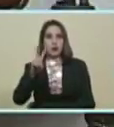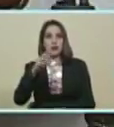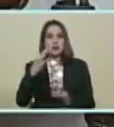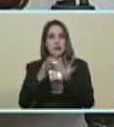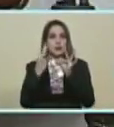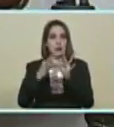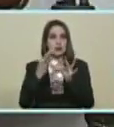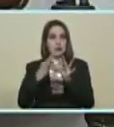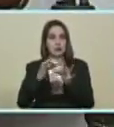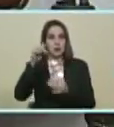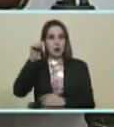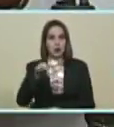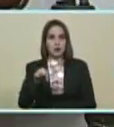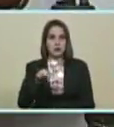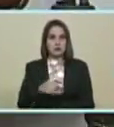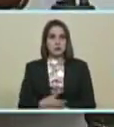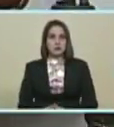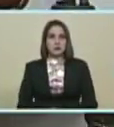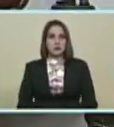gustaría...